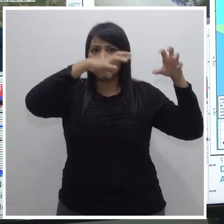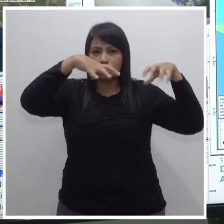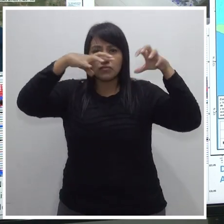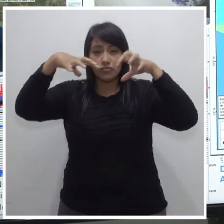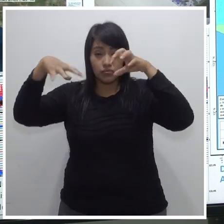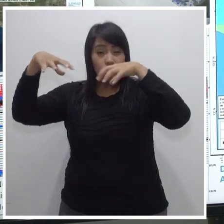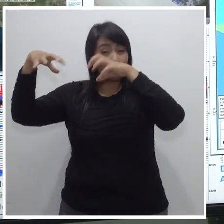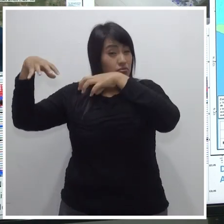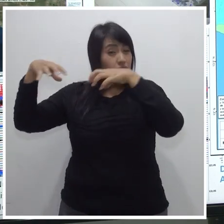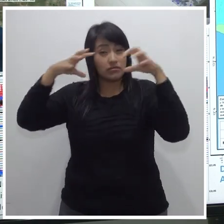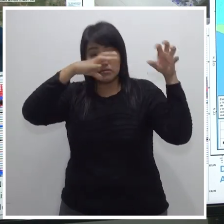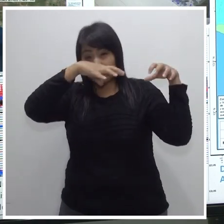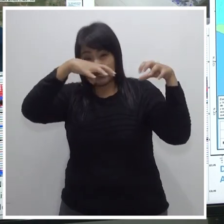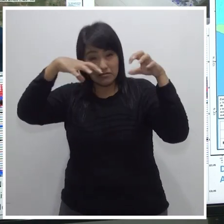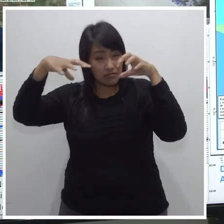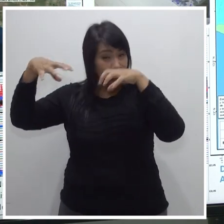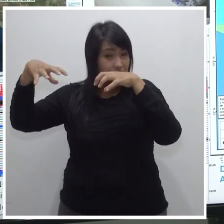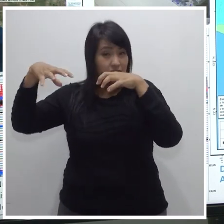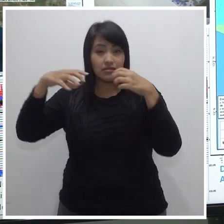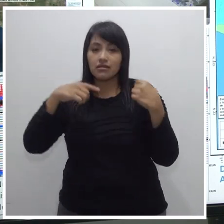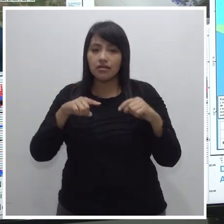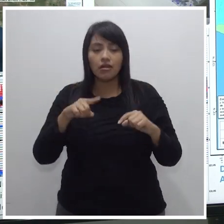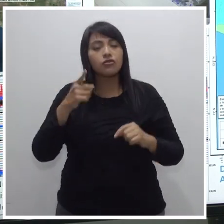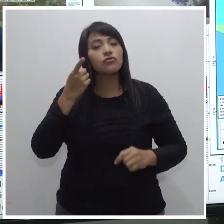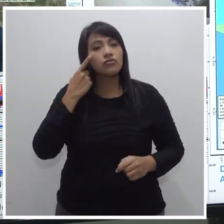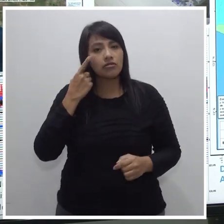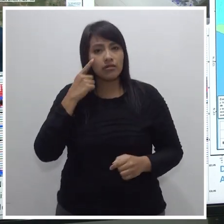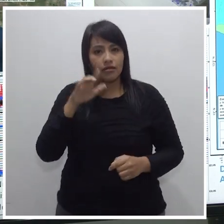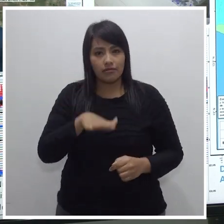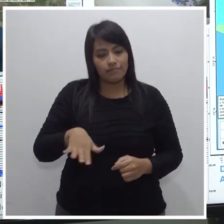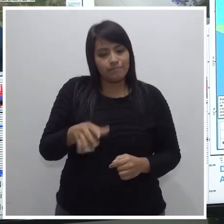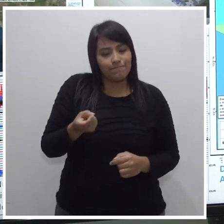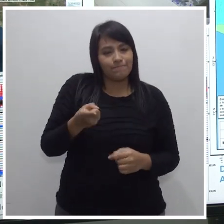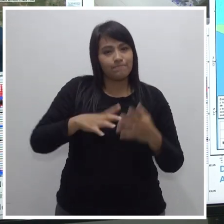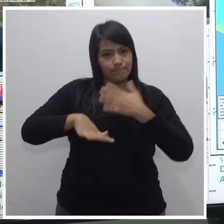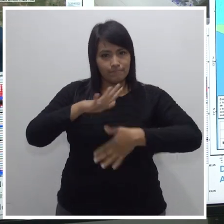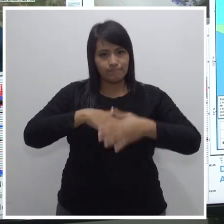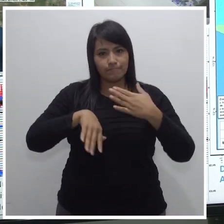temporal, y como les digo, sobre todo en la zona costera del país.